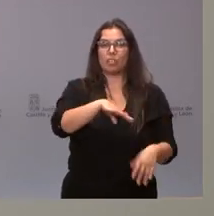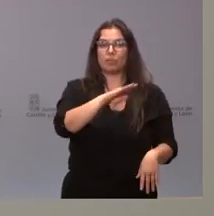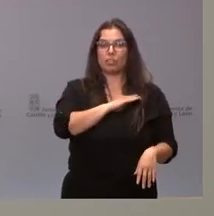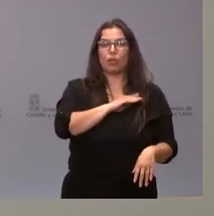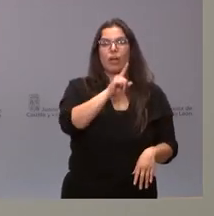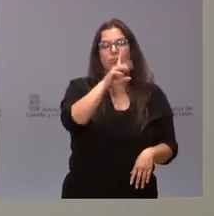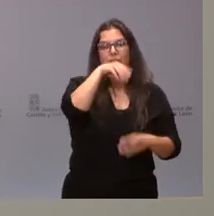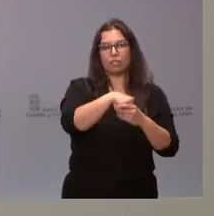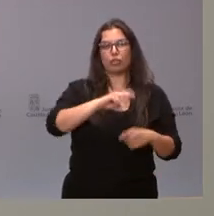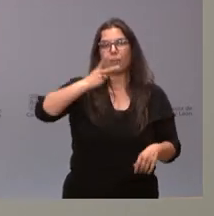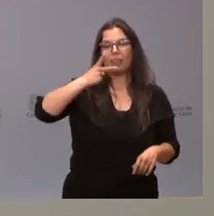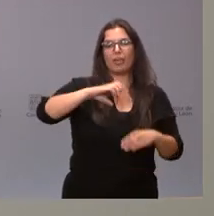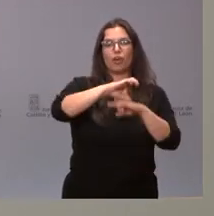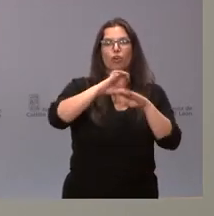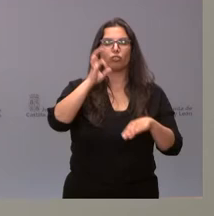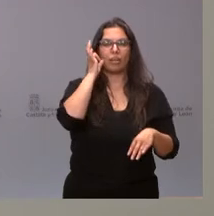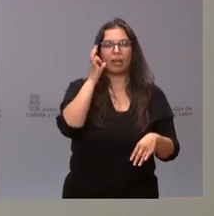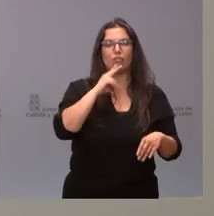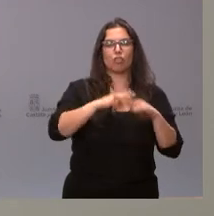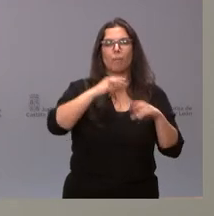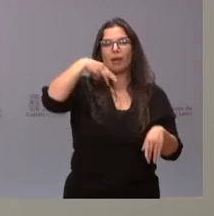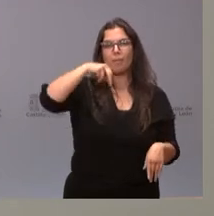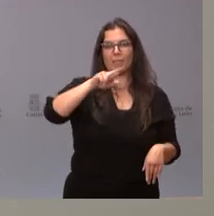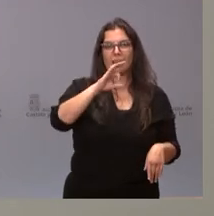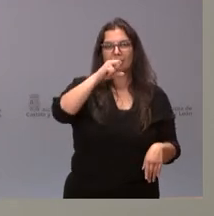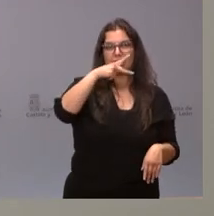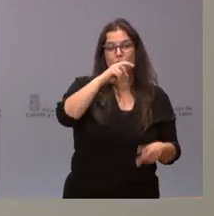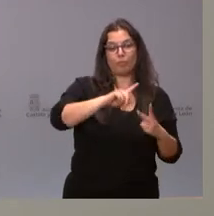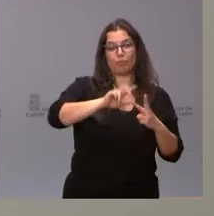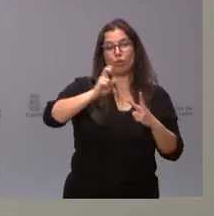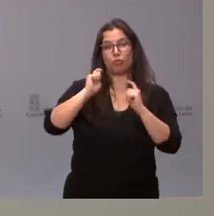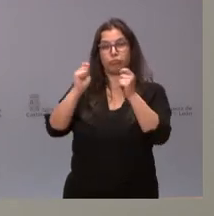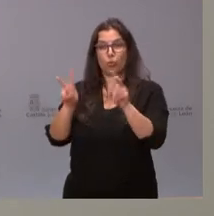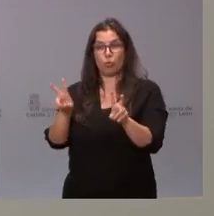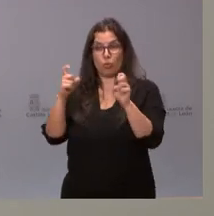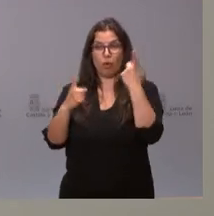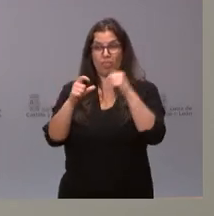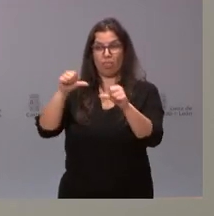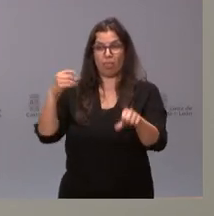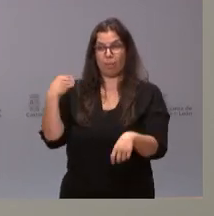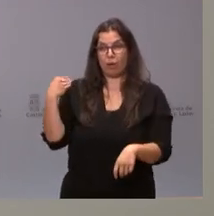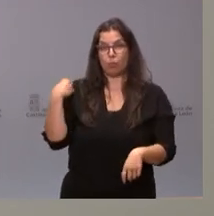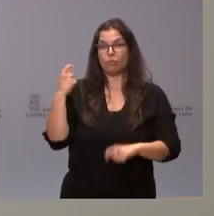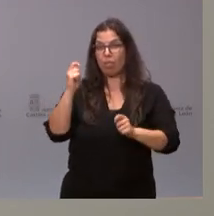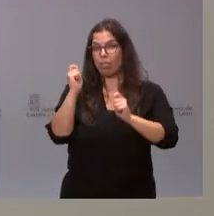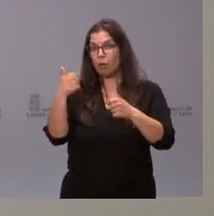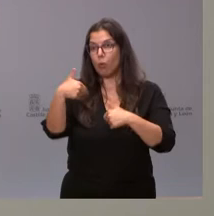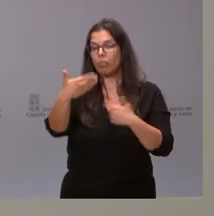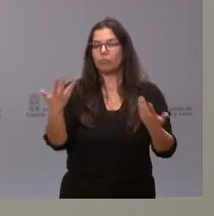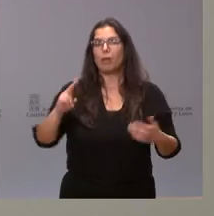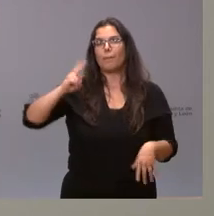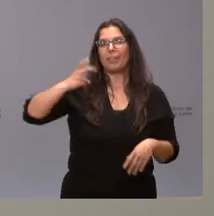Viceconsejera de Cultura, Mar Sancho, y quien sí que es nuevo y alguna vez creo que ustedes han preguntado cuando iba a ser su nombramiento es el